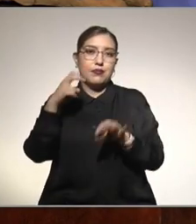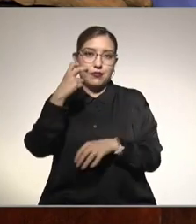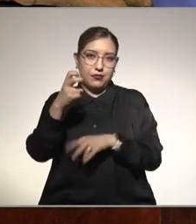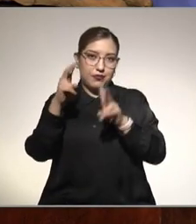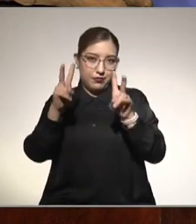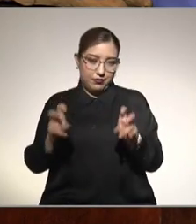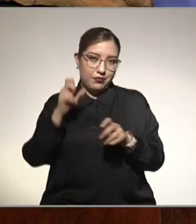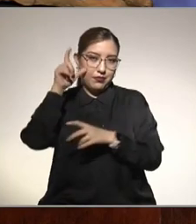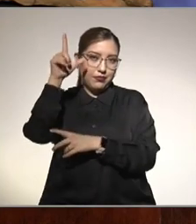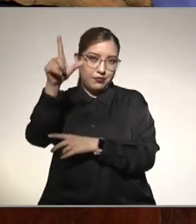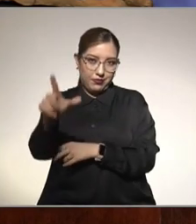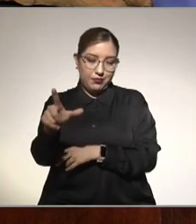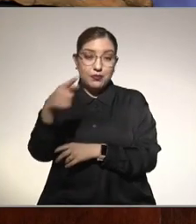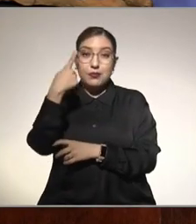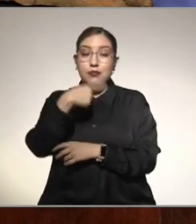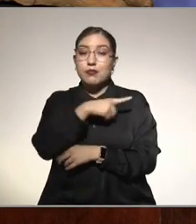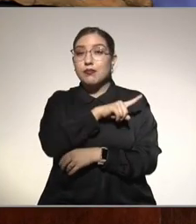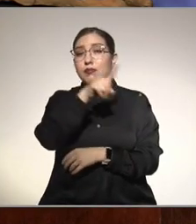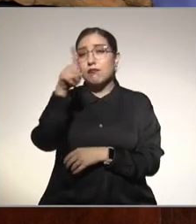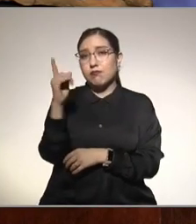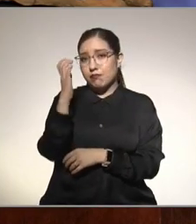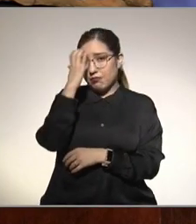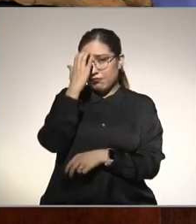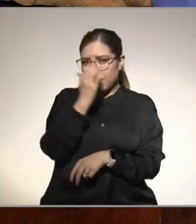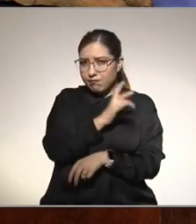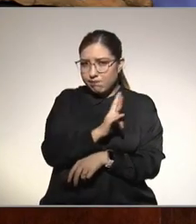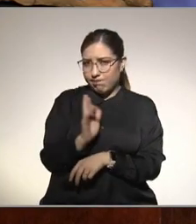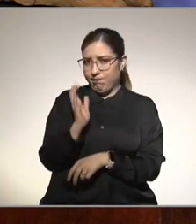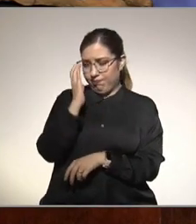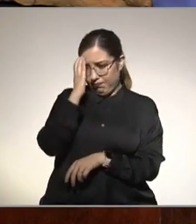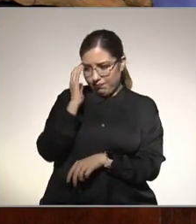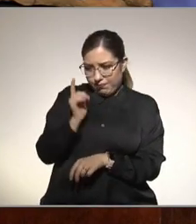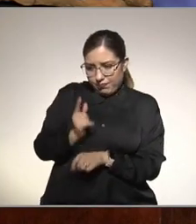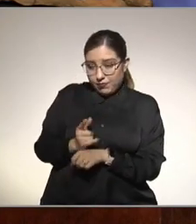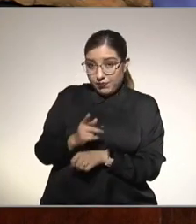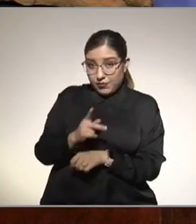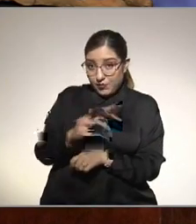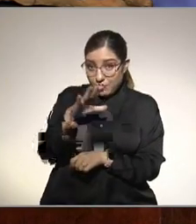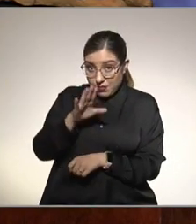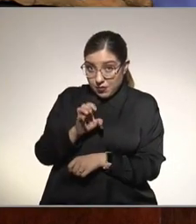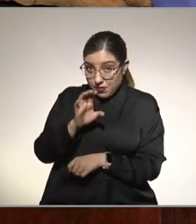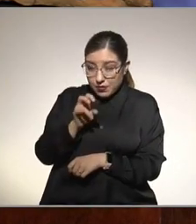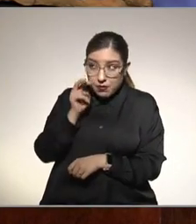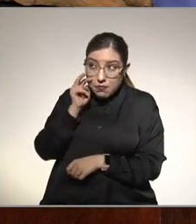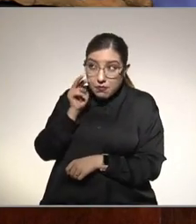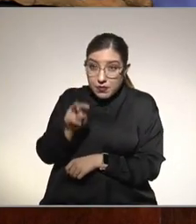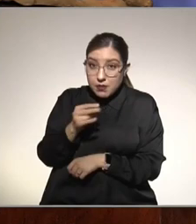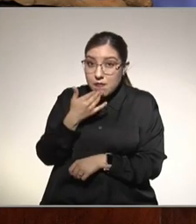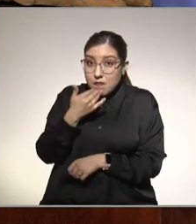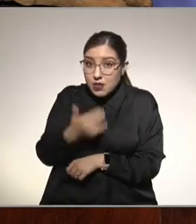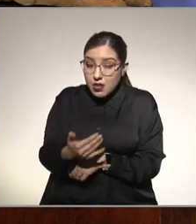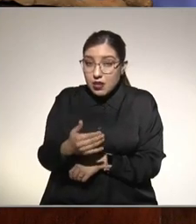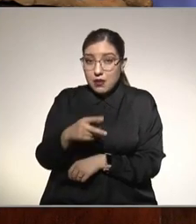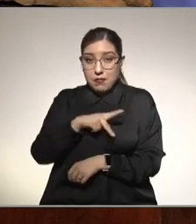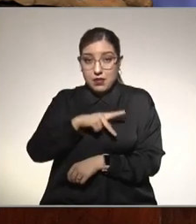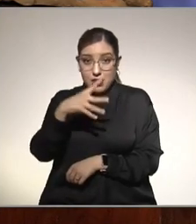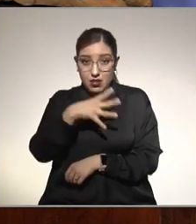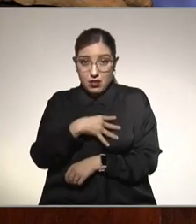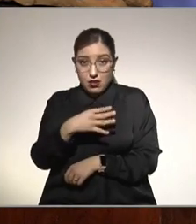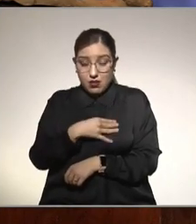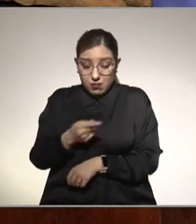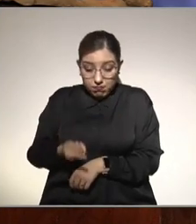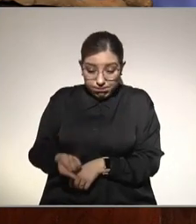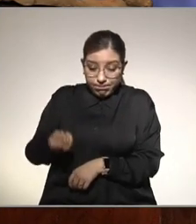hablando aquí para que usted sepa identificar si su bebé está viendo bien si su niño está creciendo de manera